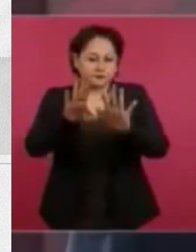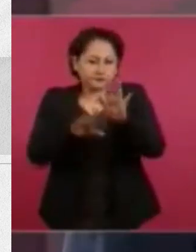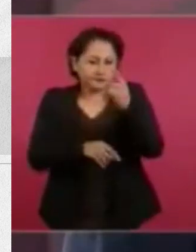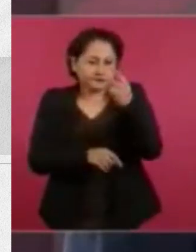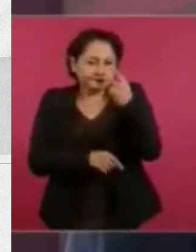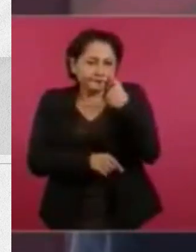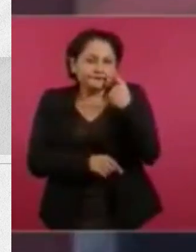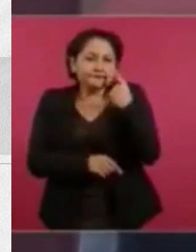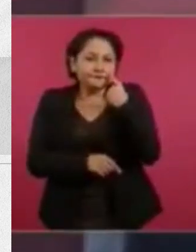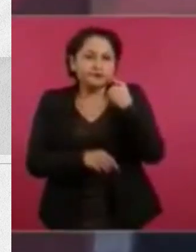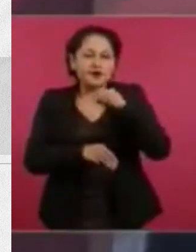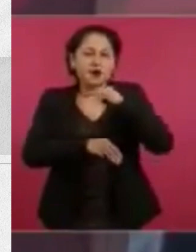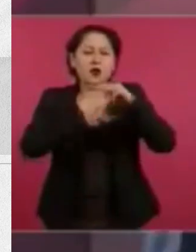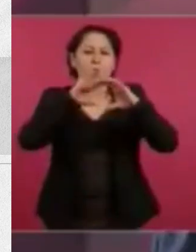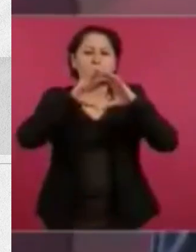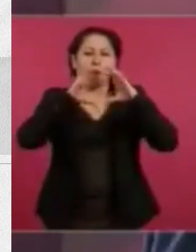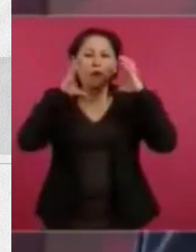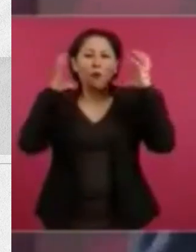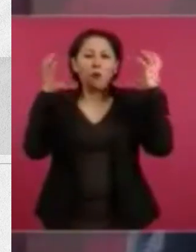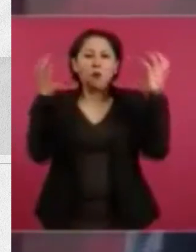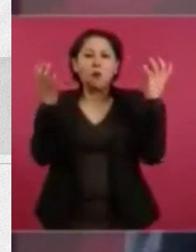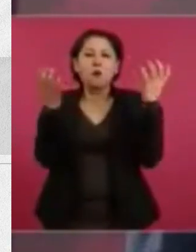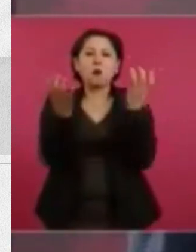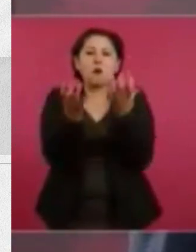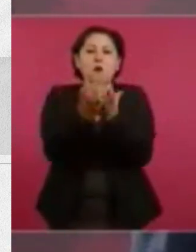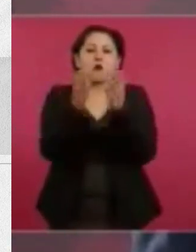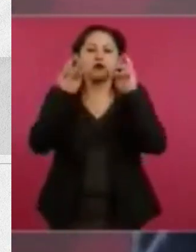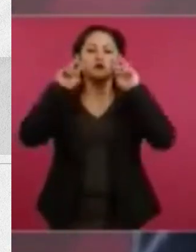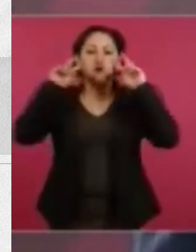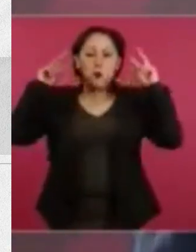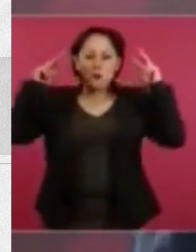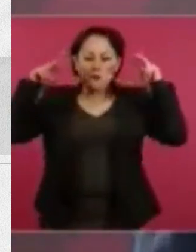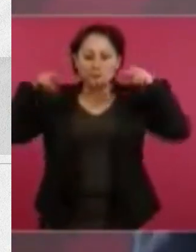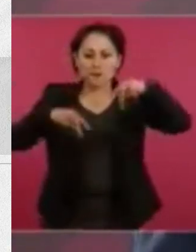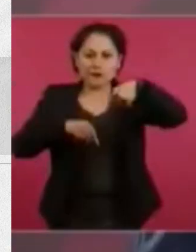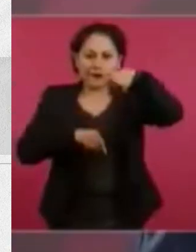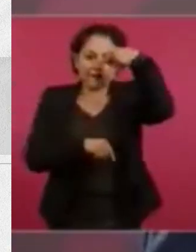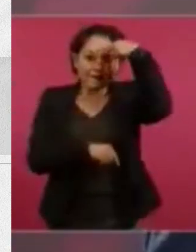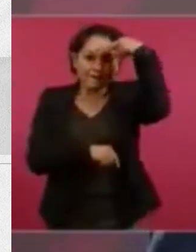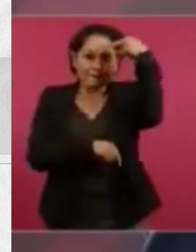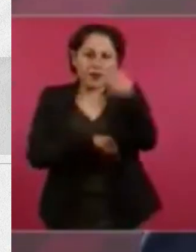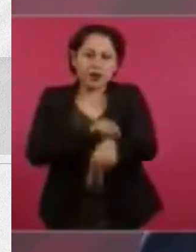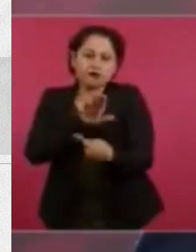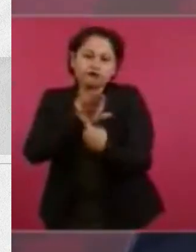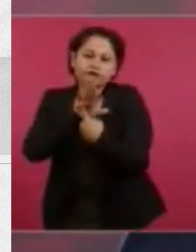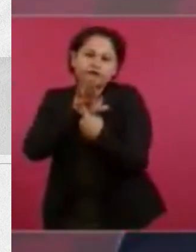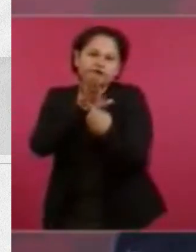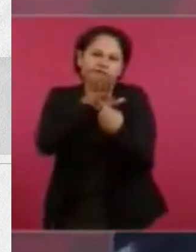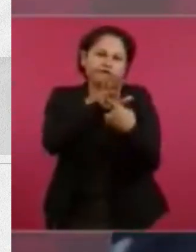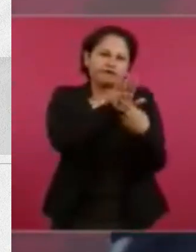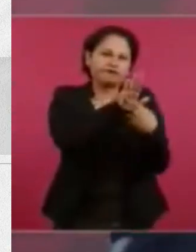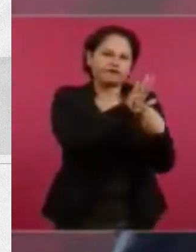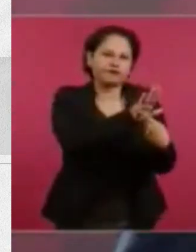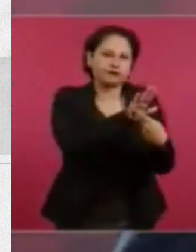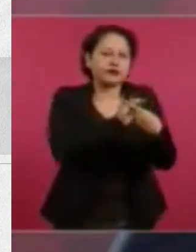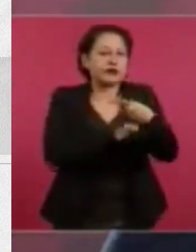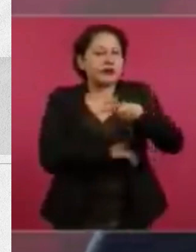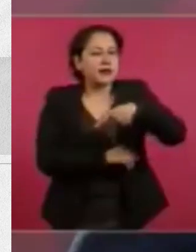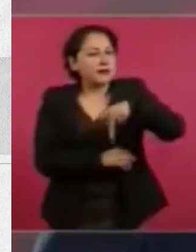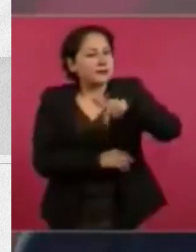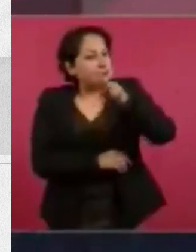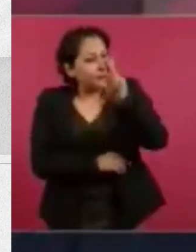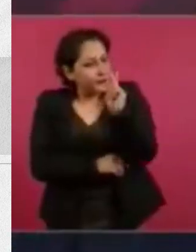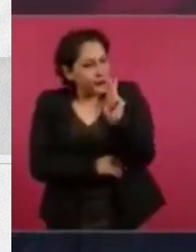mundial. Pero hay algo que se tiene que tomar en cuenta. Desde